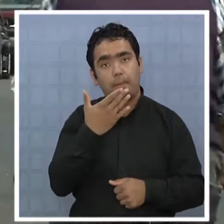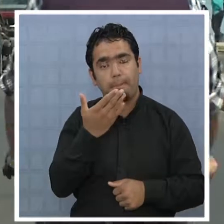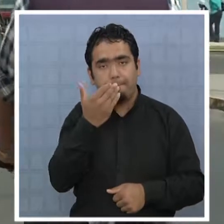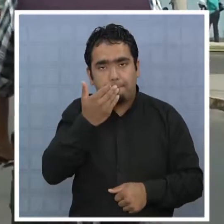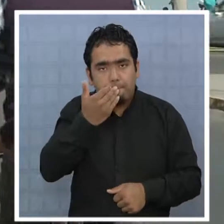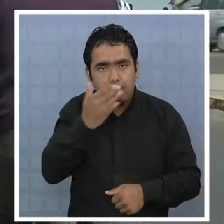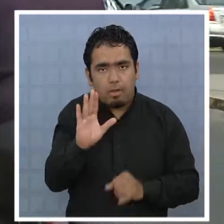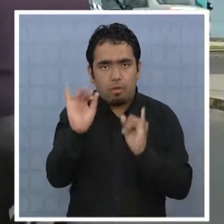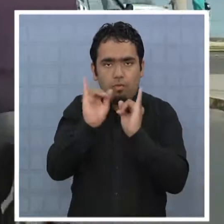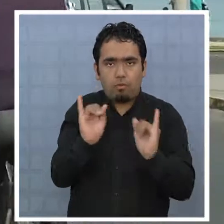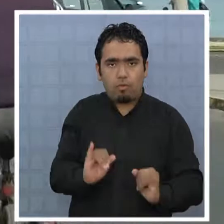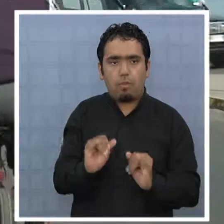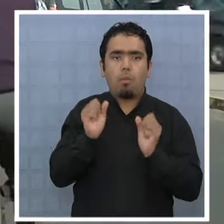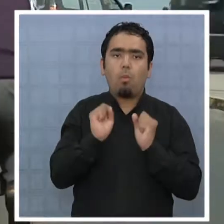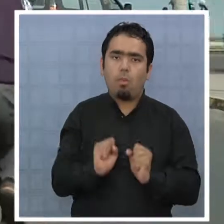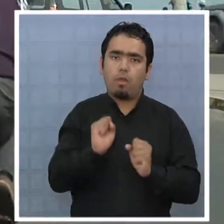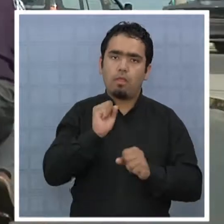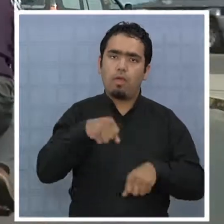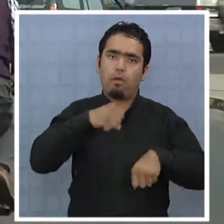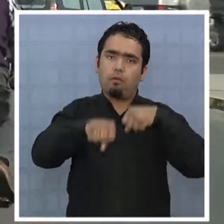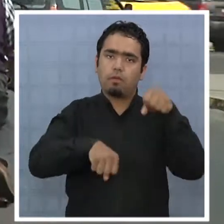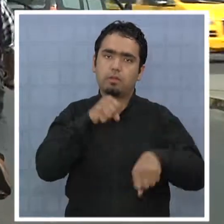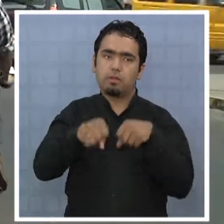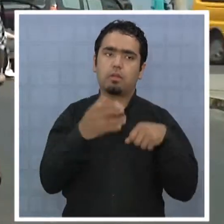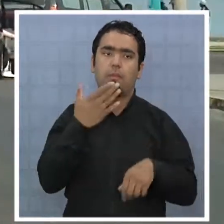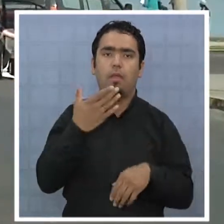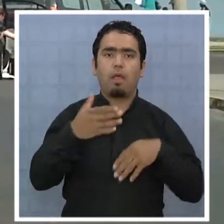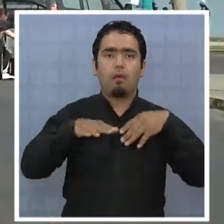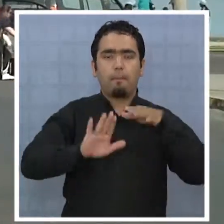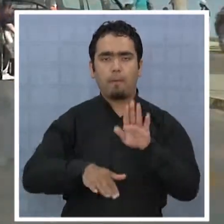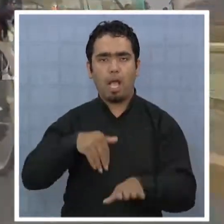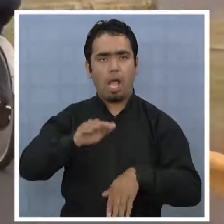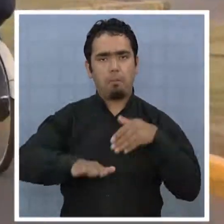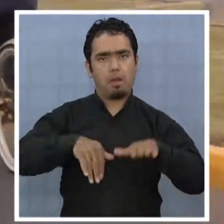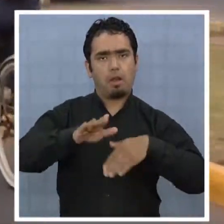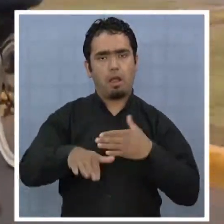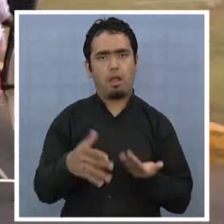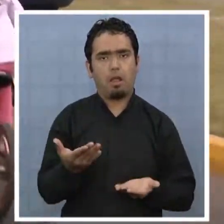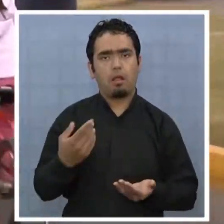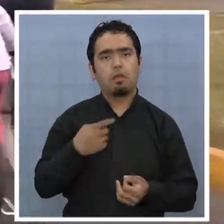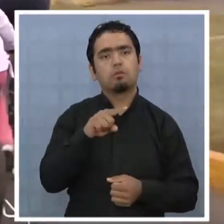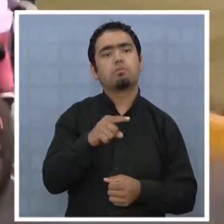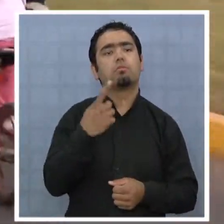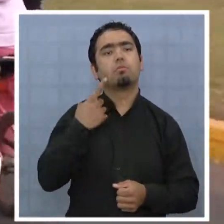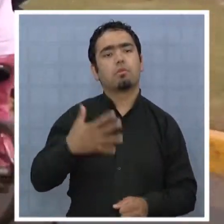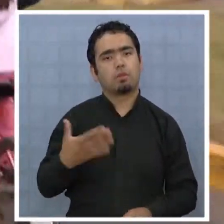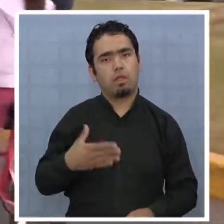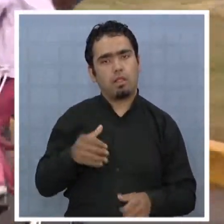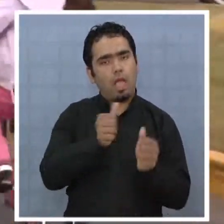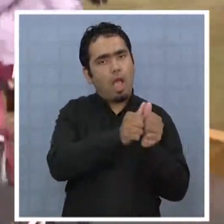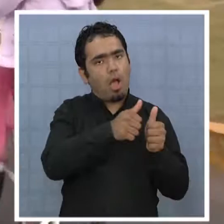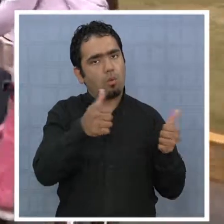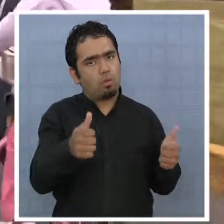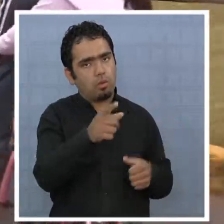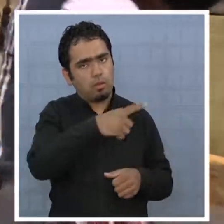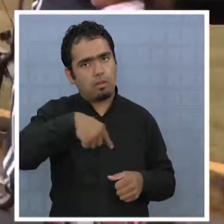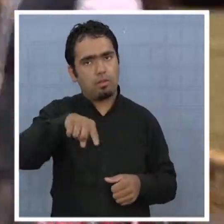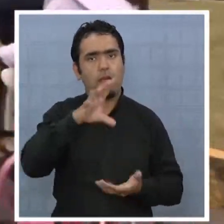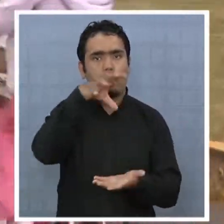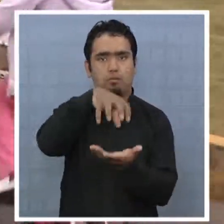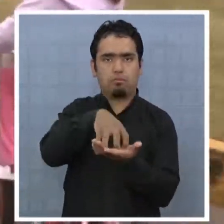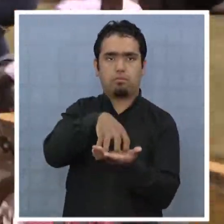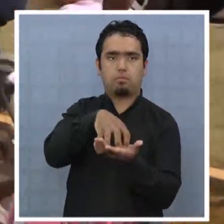alternativas que tiene la ciudad para caminar y andar en bicicleta por todas las calles debe también ser prioridad para las